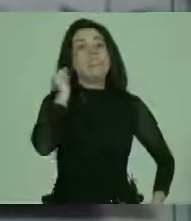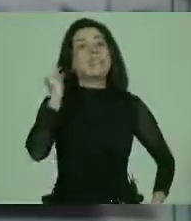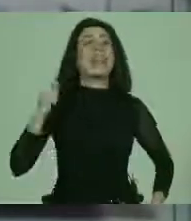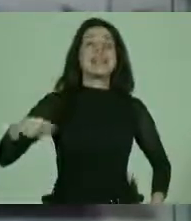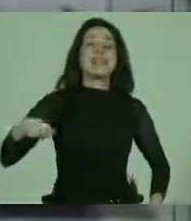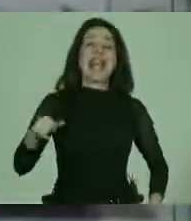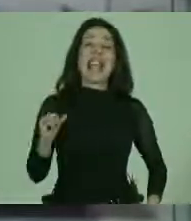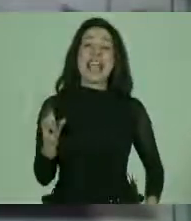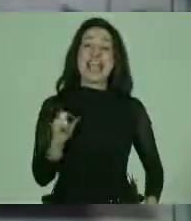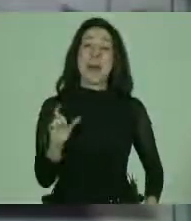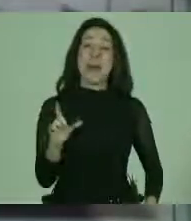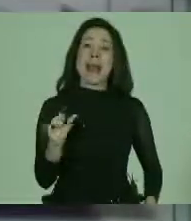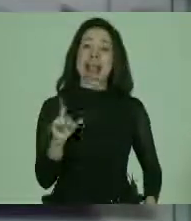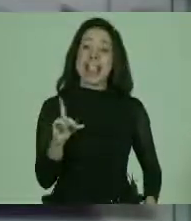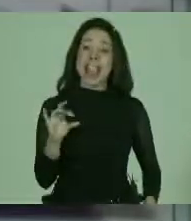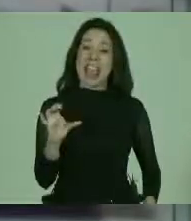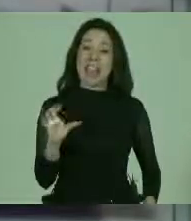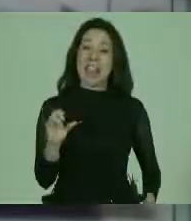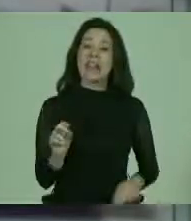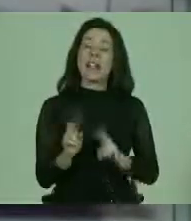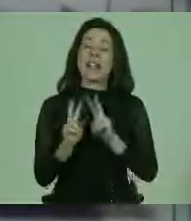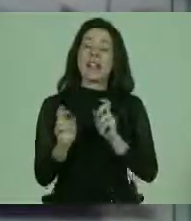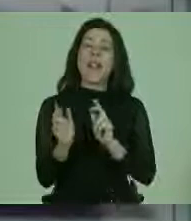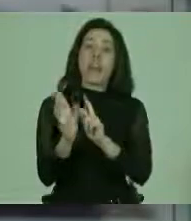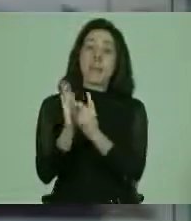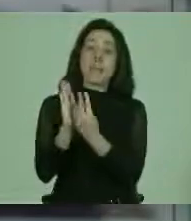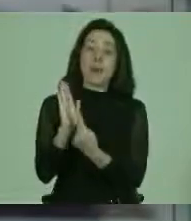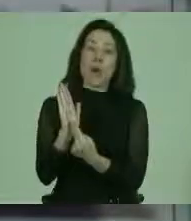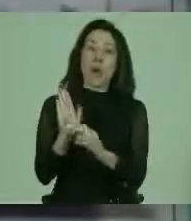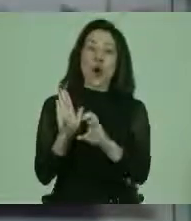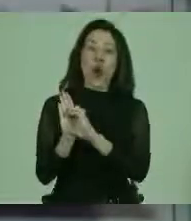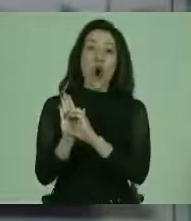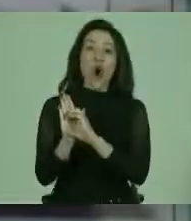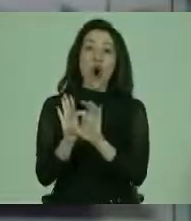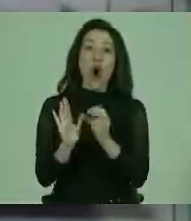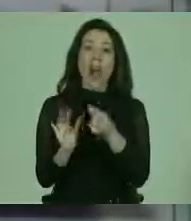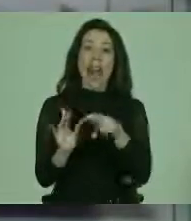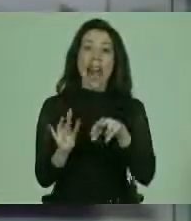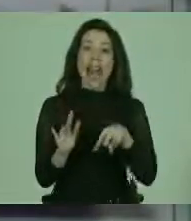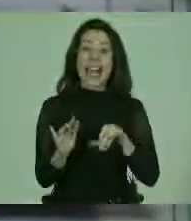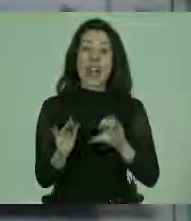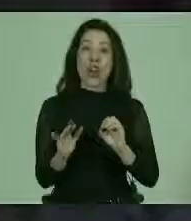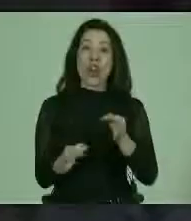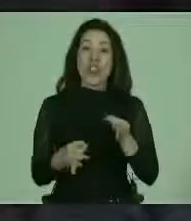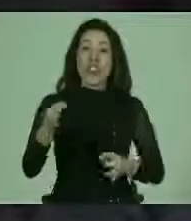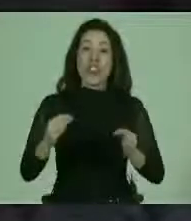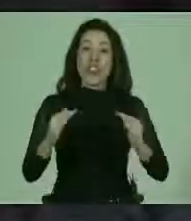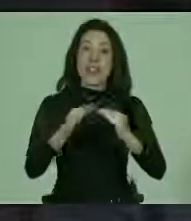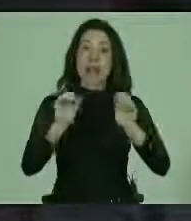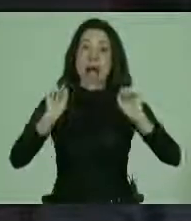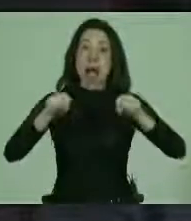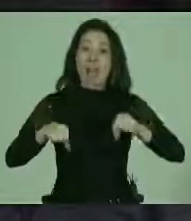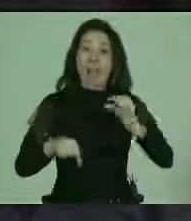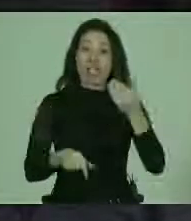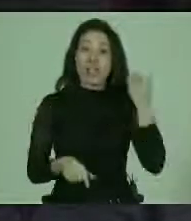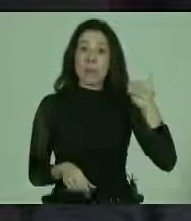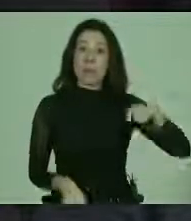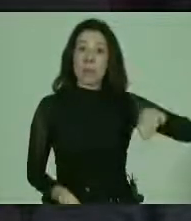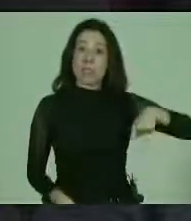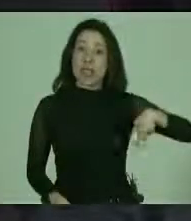Senado, la señora Isabel Allende, en torno a la modificación del Código Orgánico de Tribunales, aprobado recientemente por el Senado,